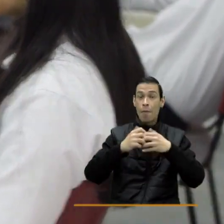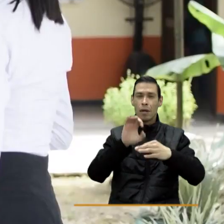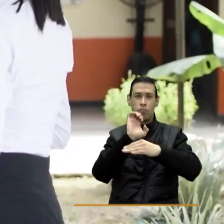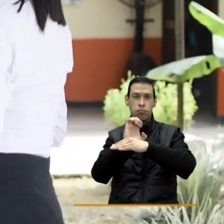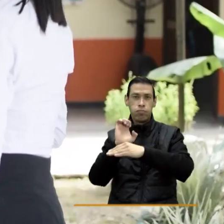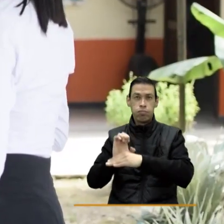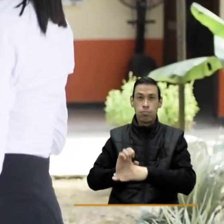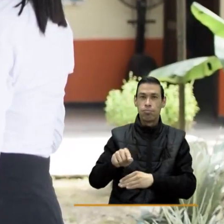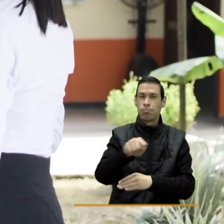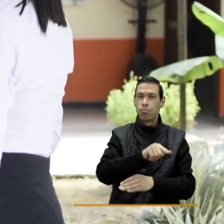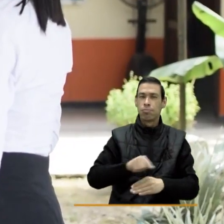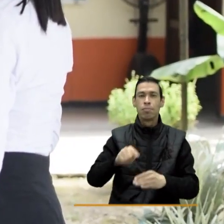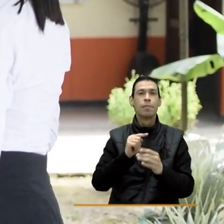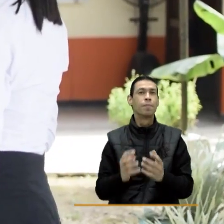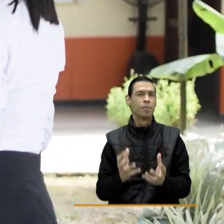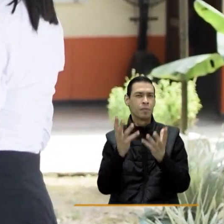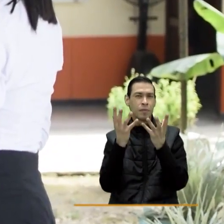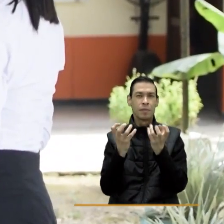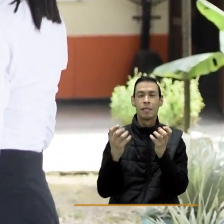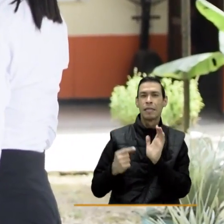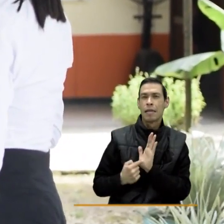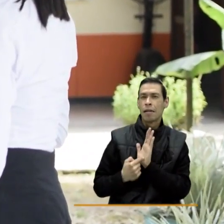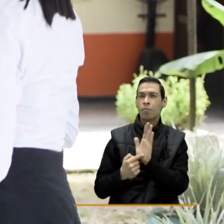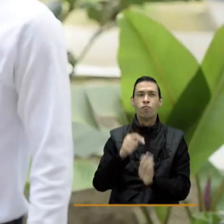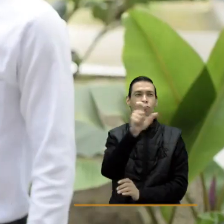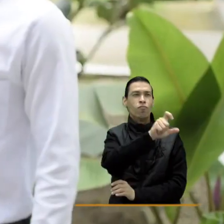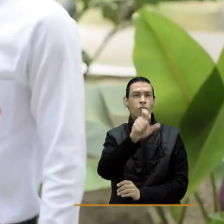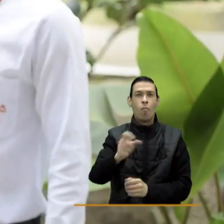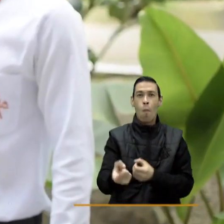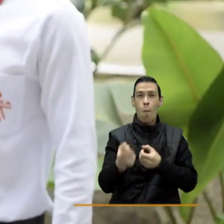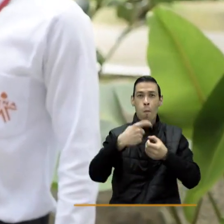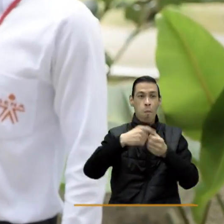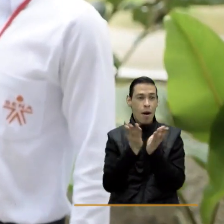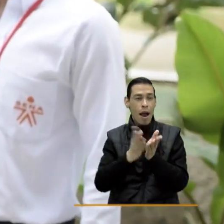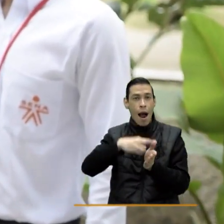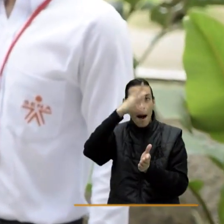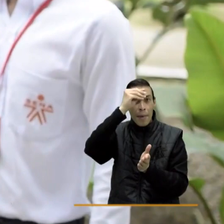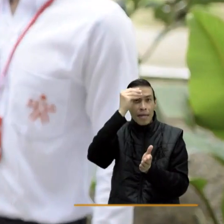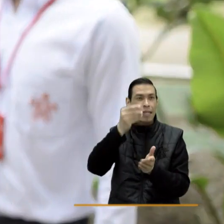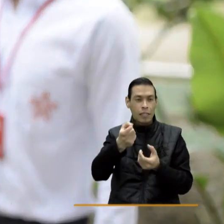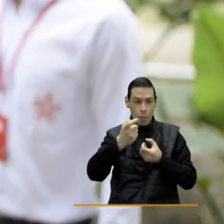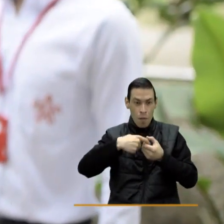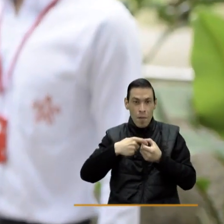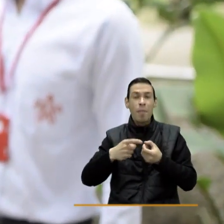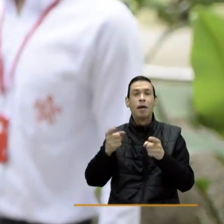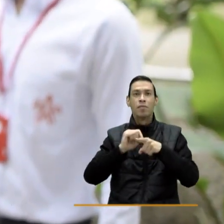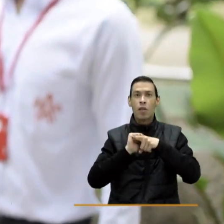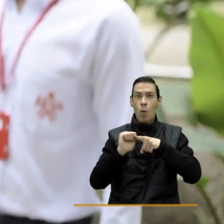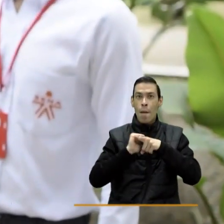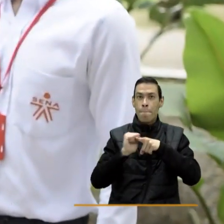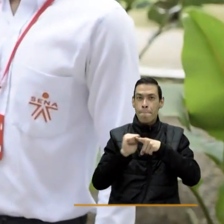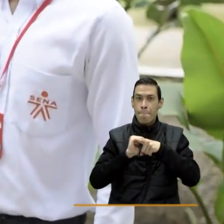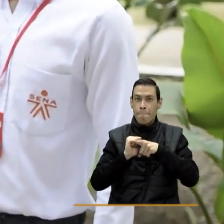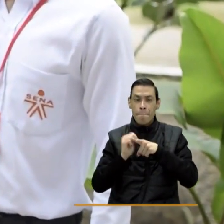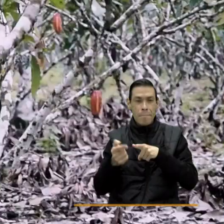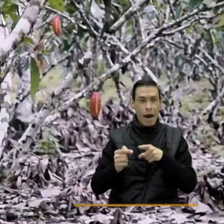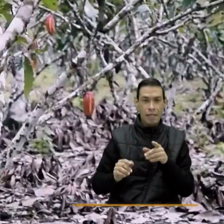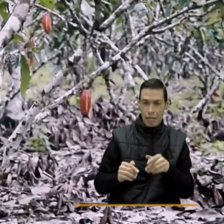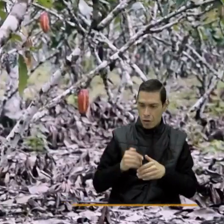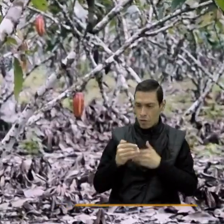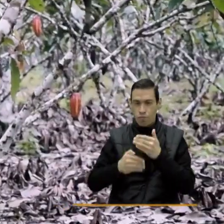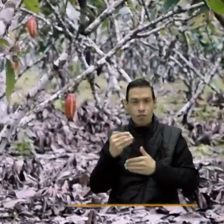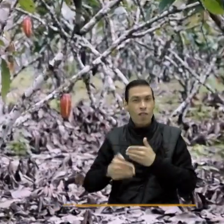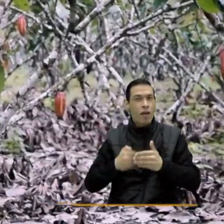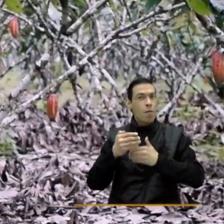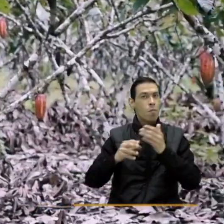orden nacional y local han abierto las brechas para que los aprendices realicen su etapa práctica y culminen su proceso formativo.